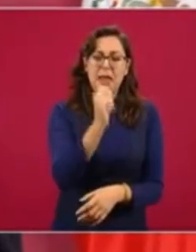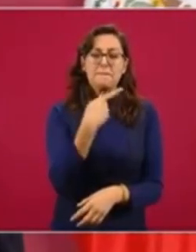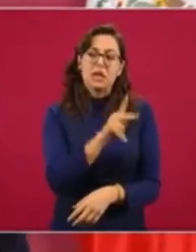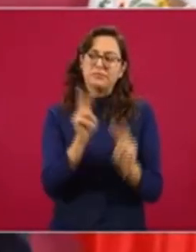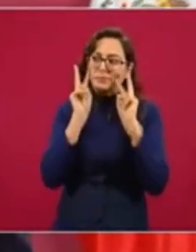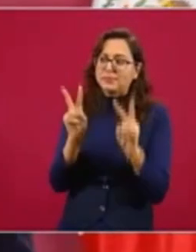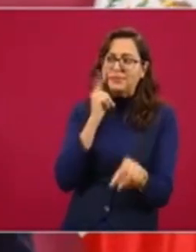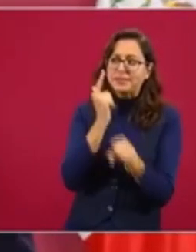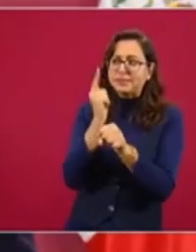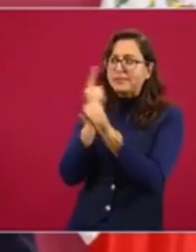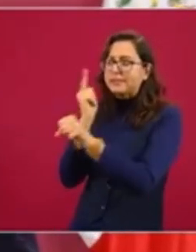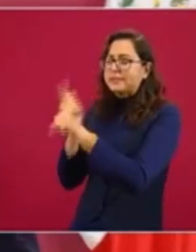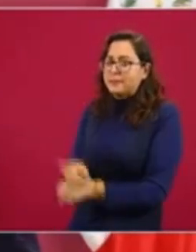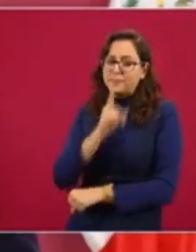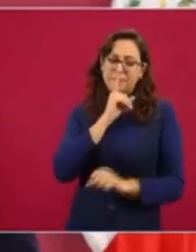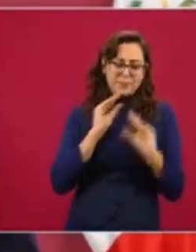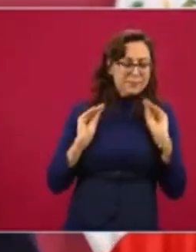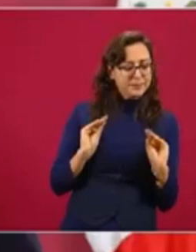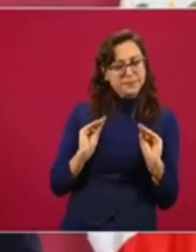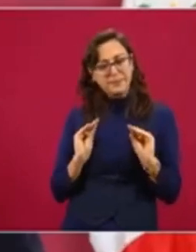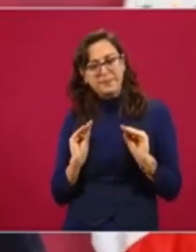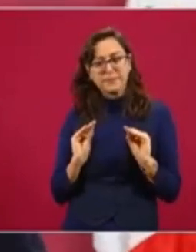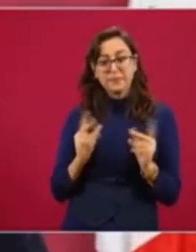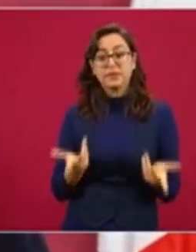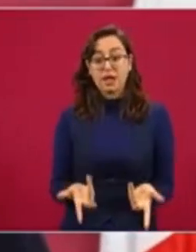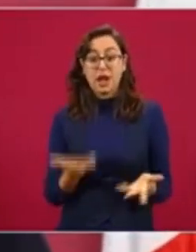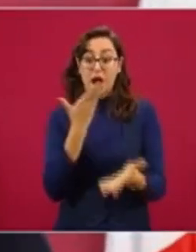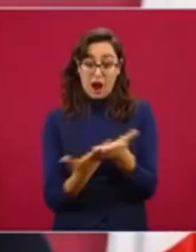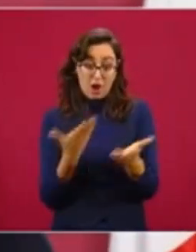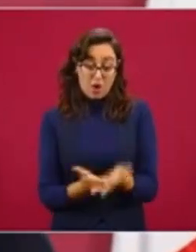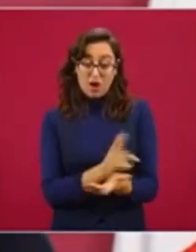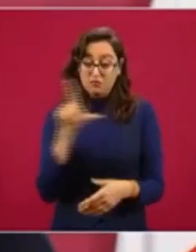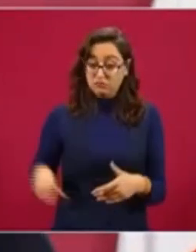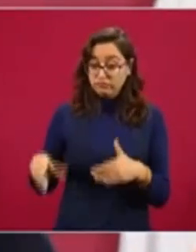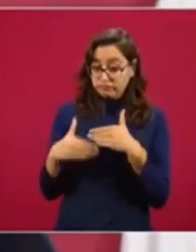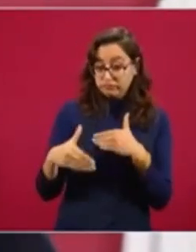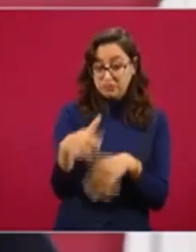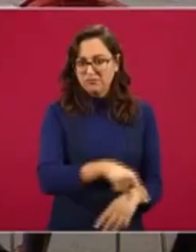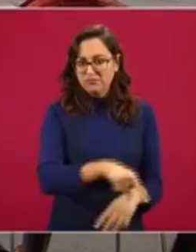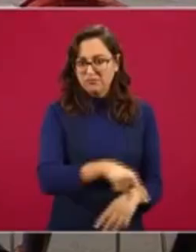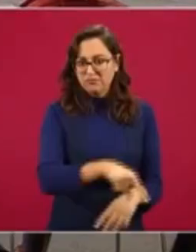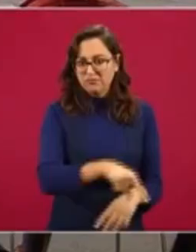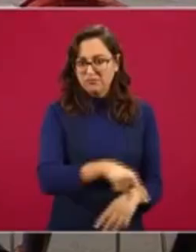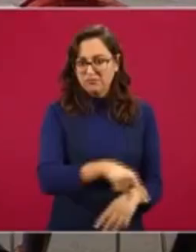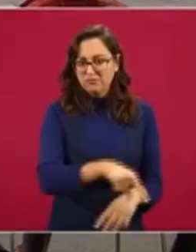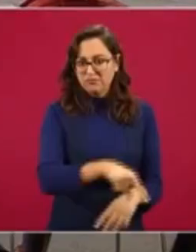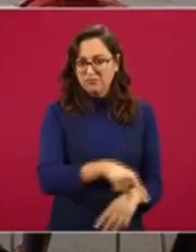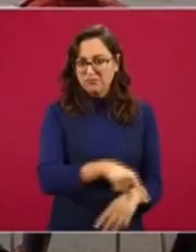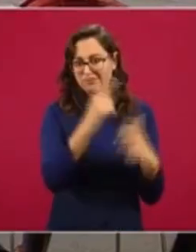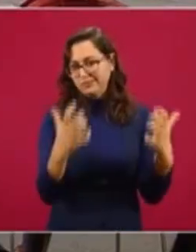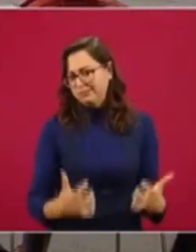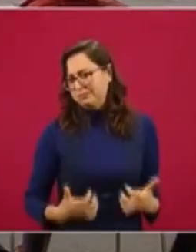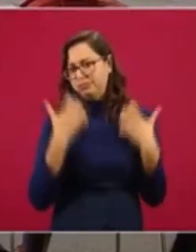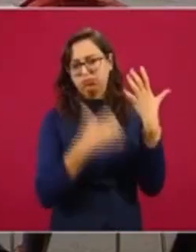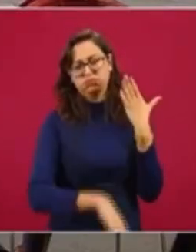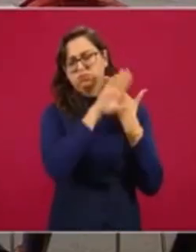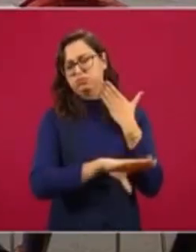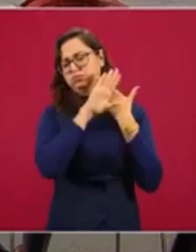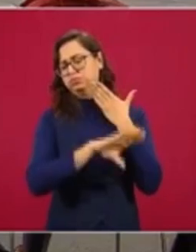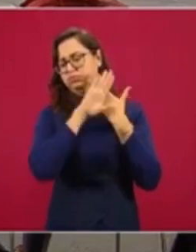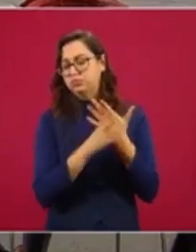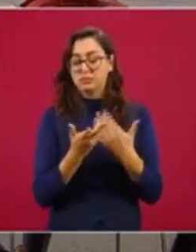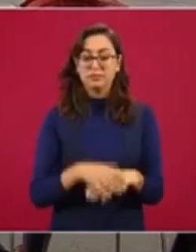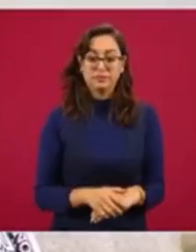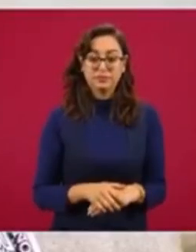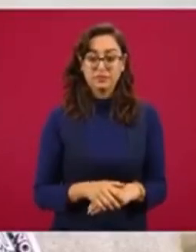privilegios y ahora que se están llevando a cabo los cambios nos están atacando por todo y